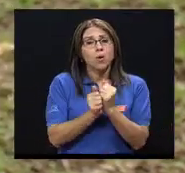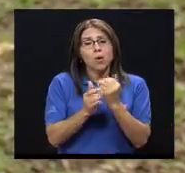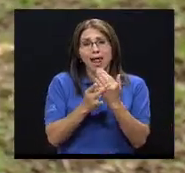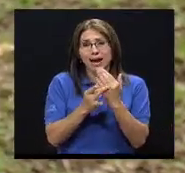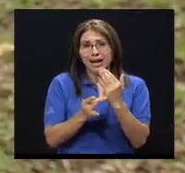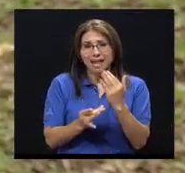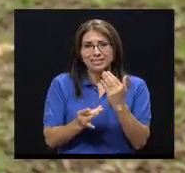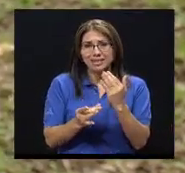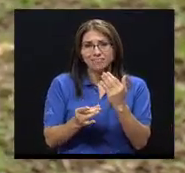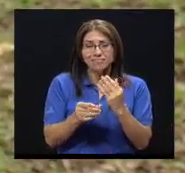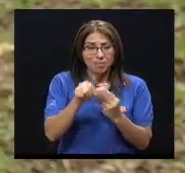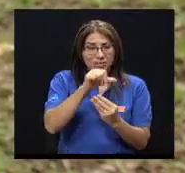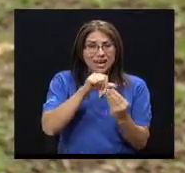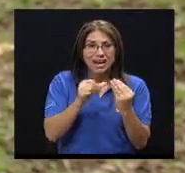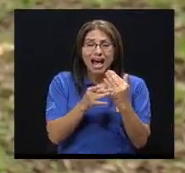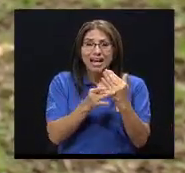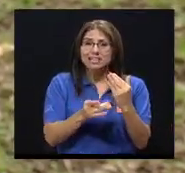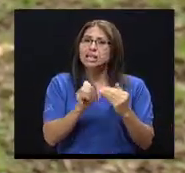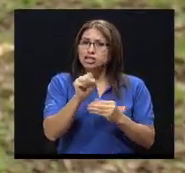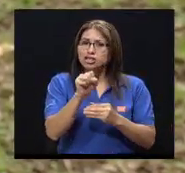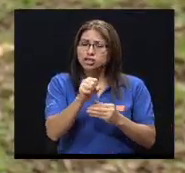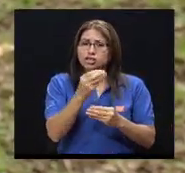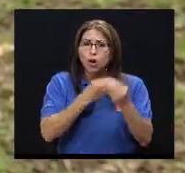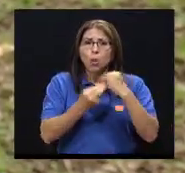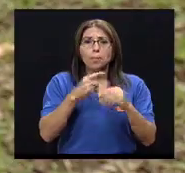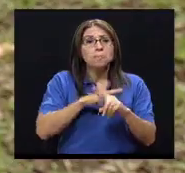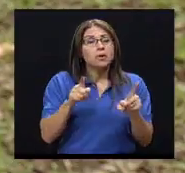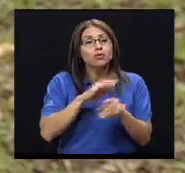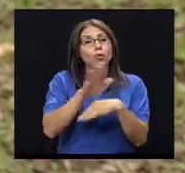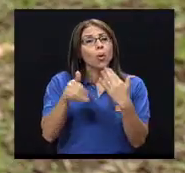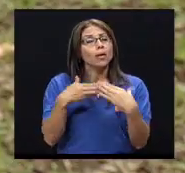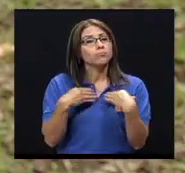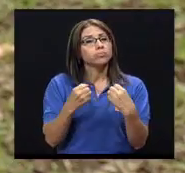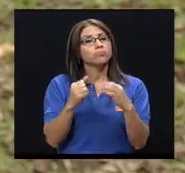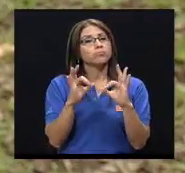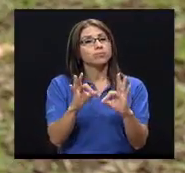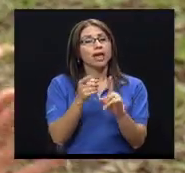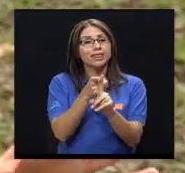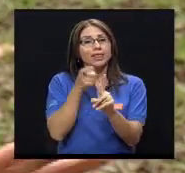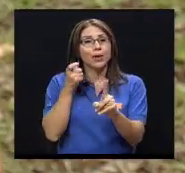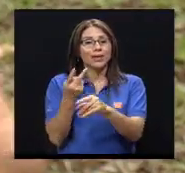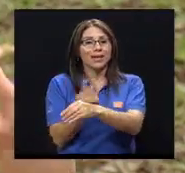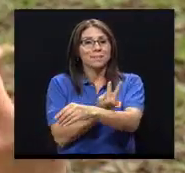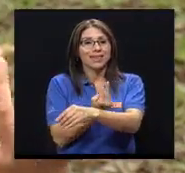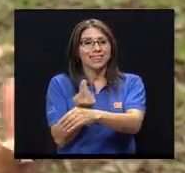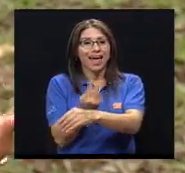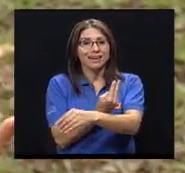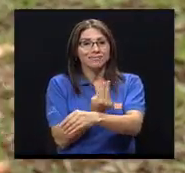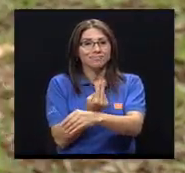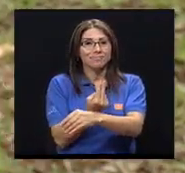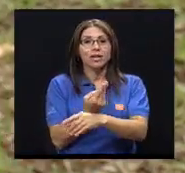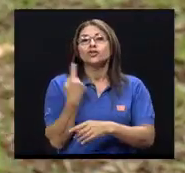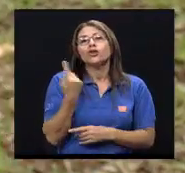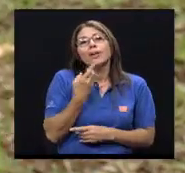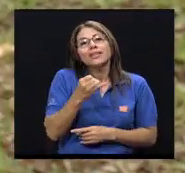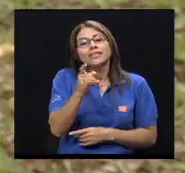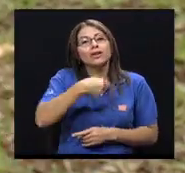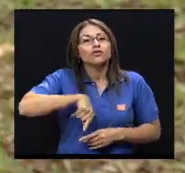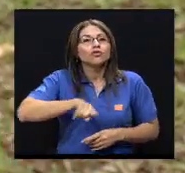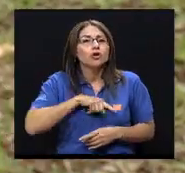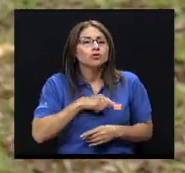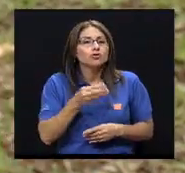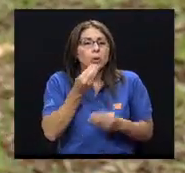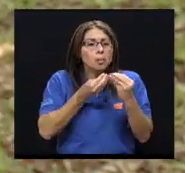se caracteriza por ser una grasa saludable, grasa de origen vegetal. Entonces, a menos de que estemos incurriendo como en el exceso de